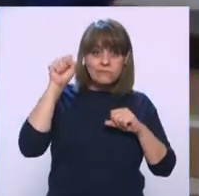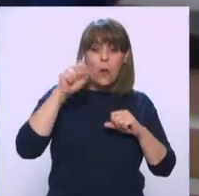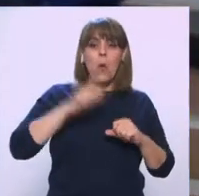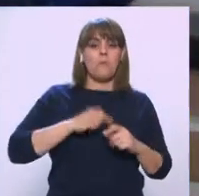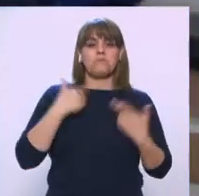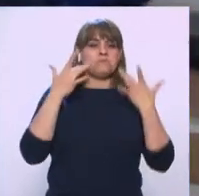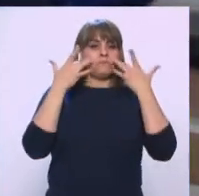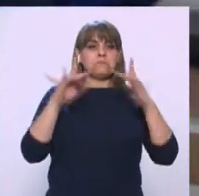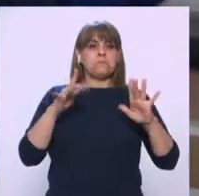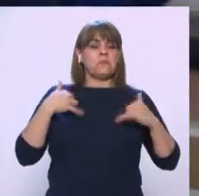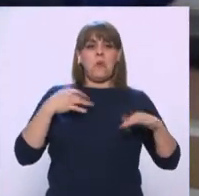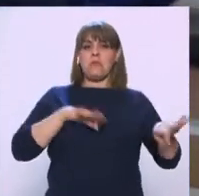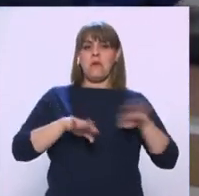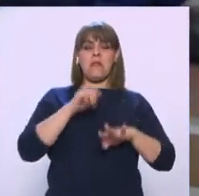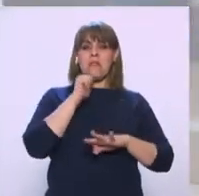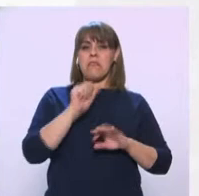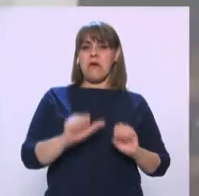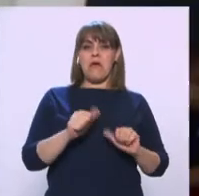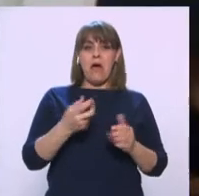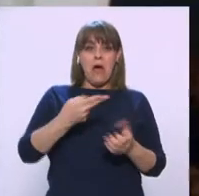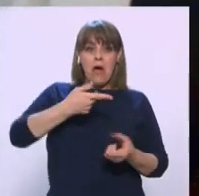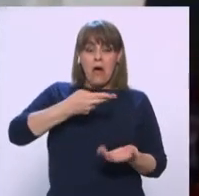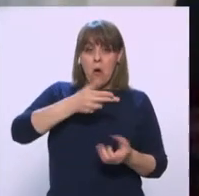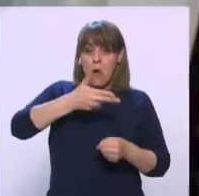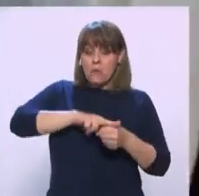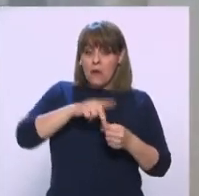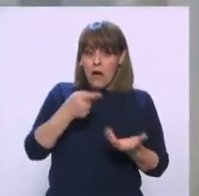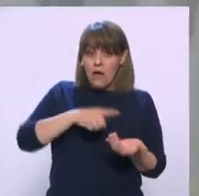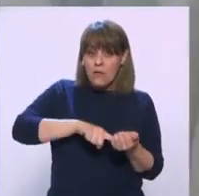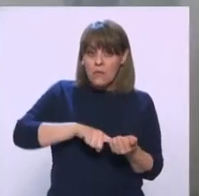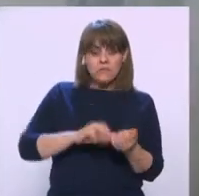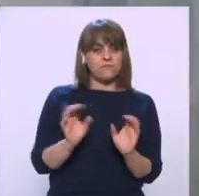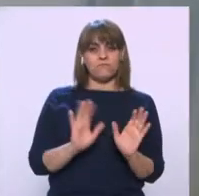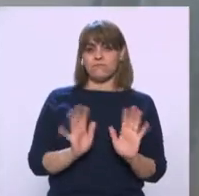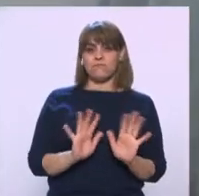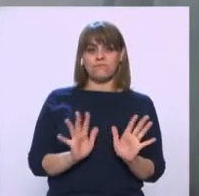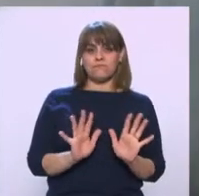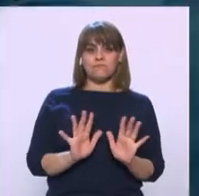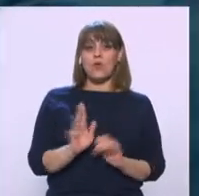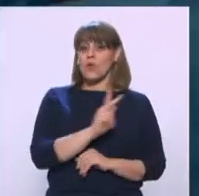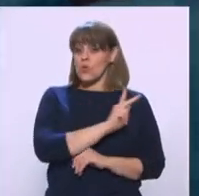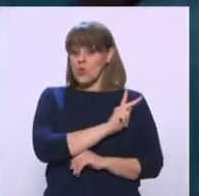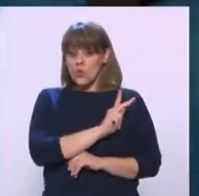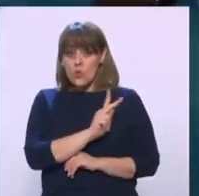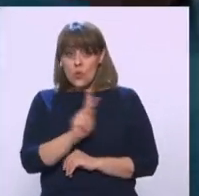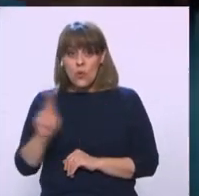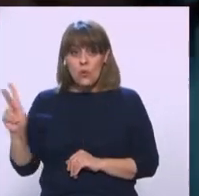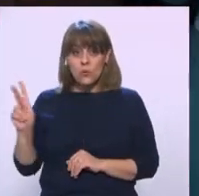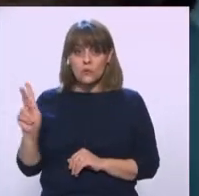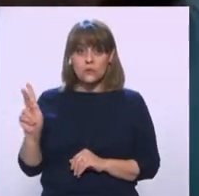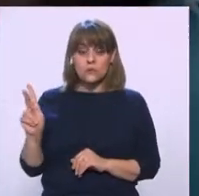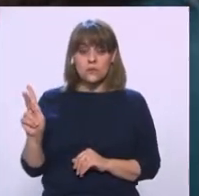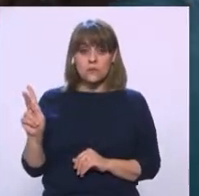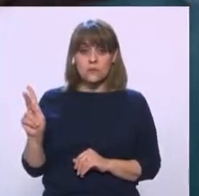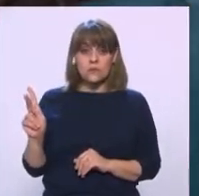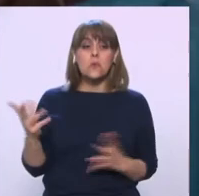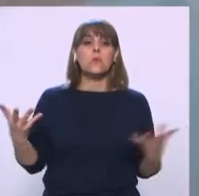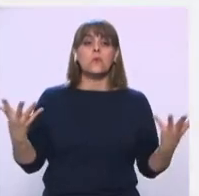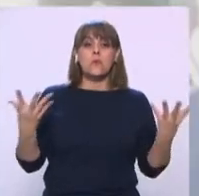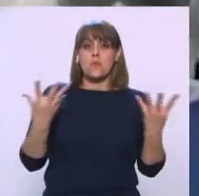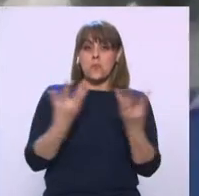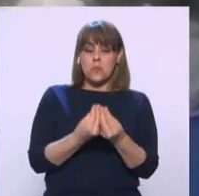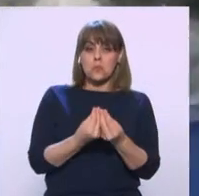en los hospitales, todos juntos